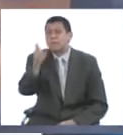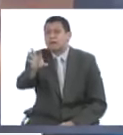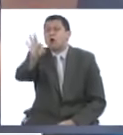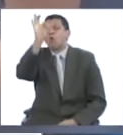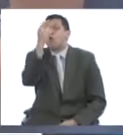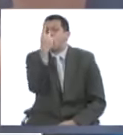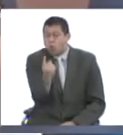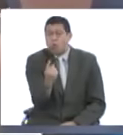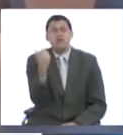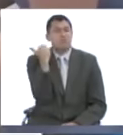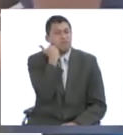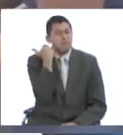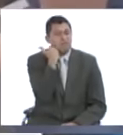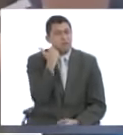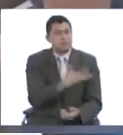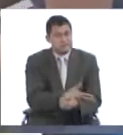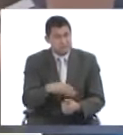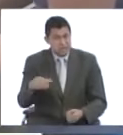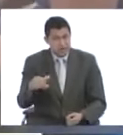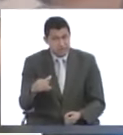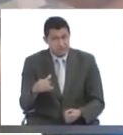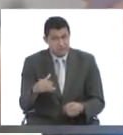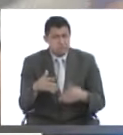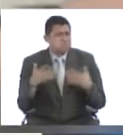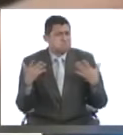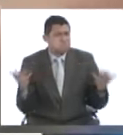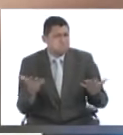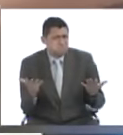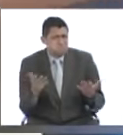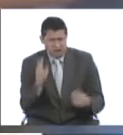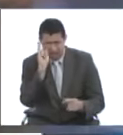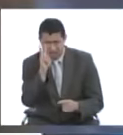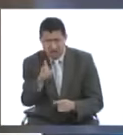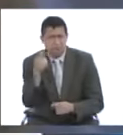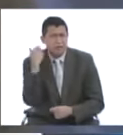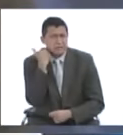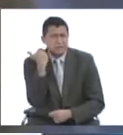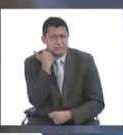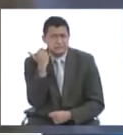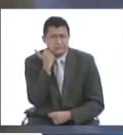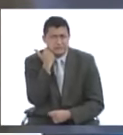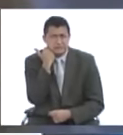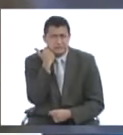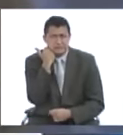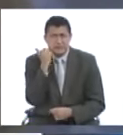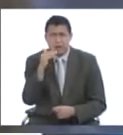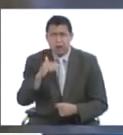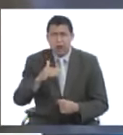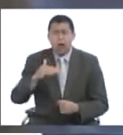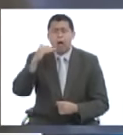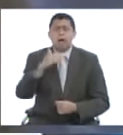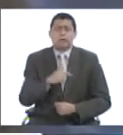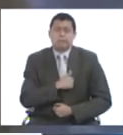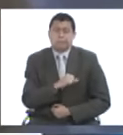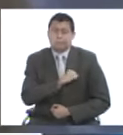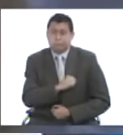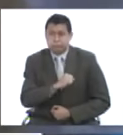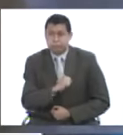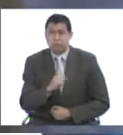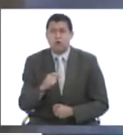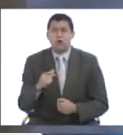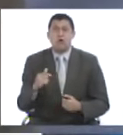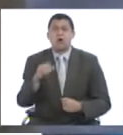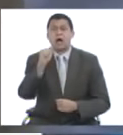patología. Una de las consecuencias más comunes de esta patología son el aumento de las cardiopatías, los